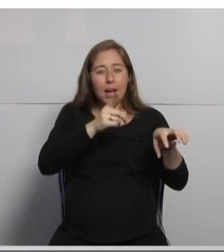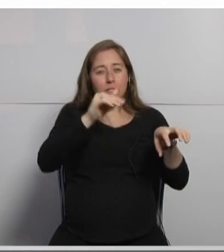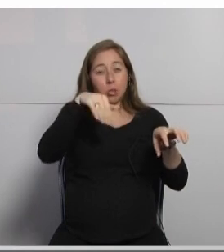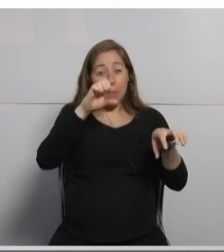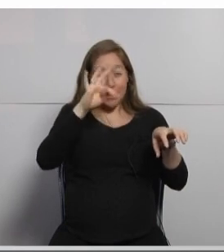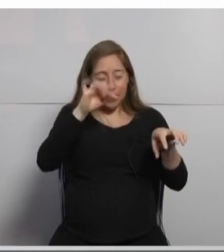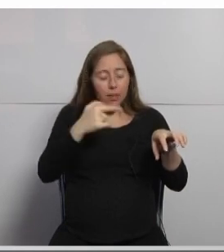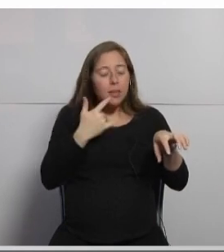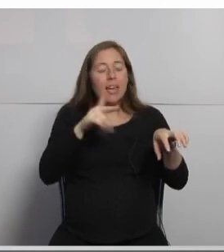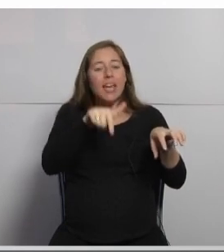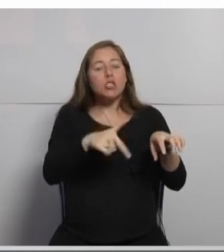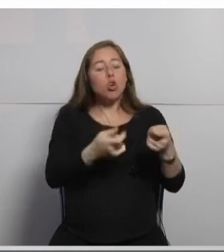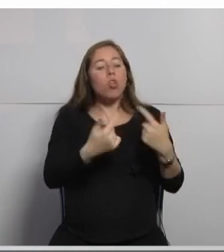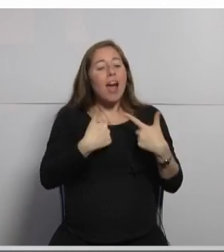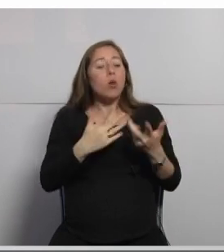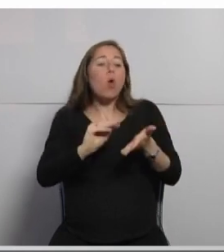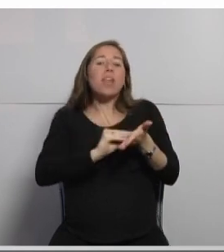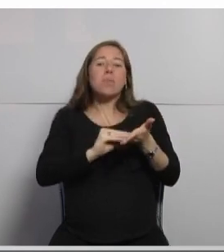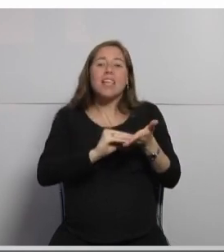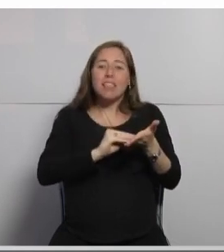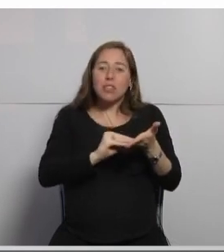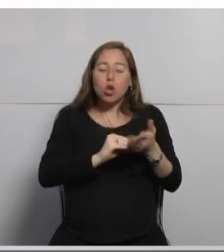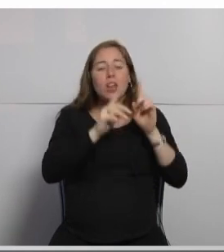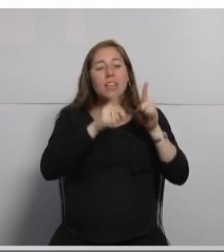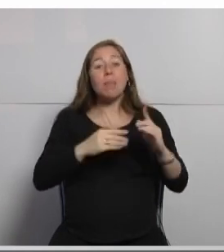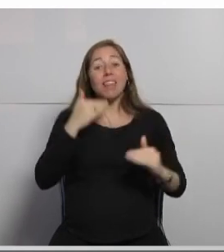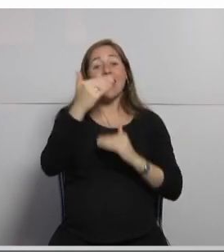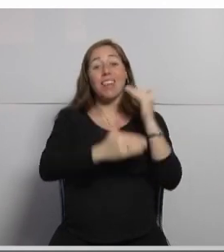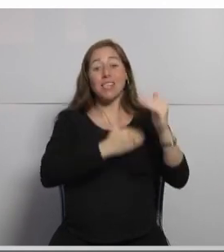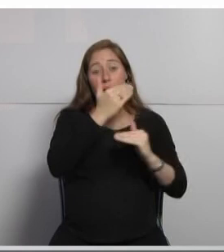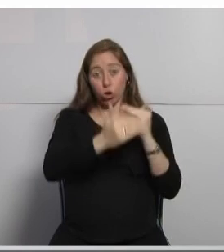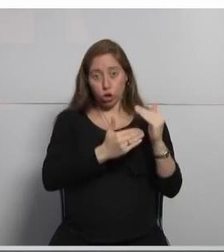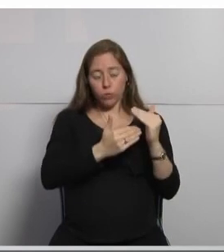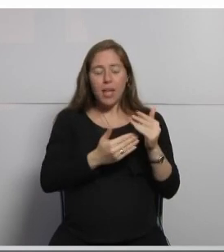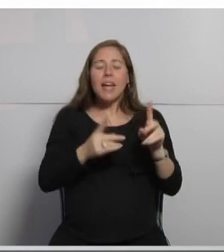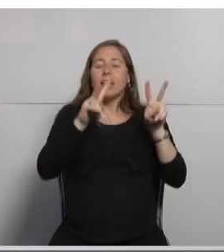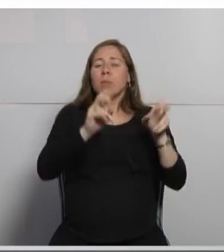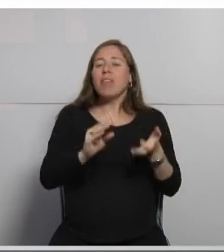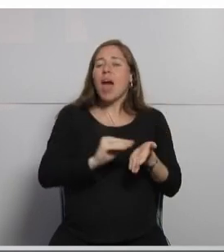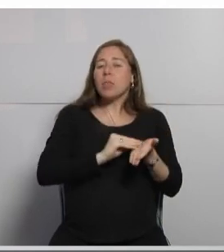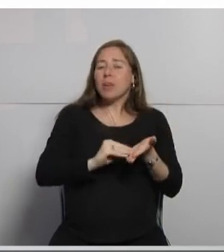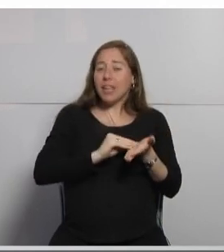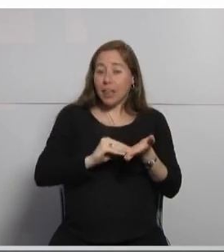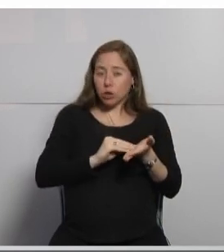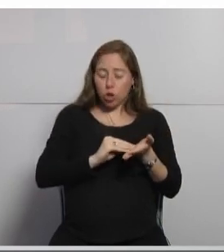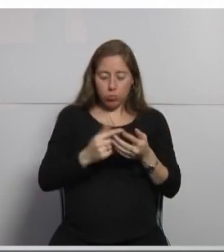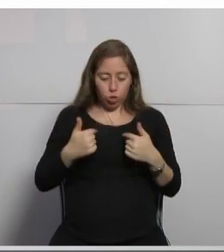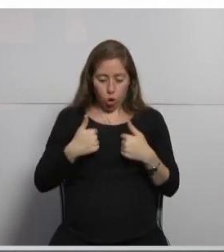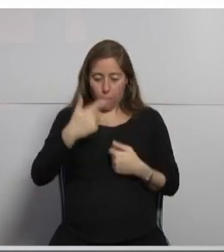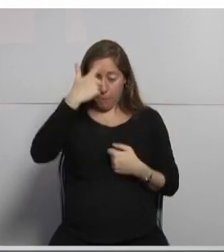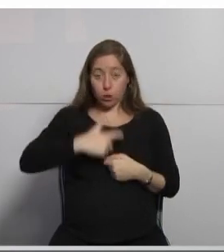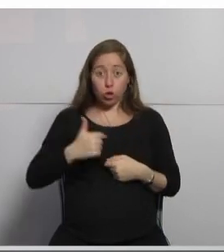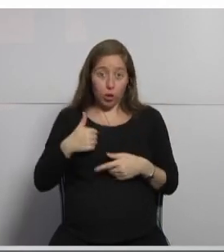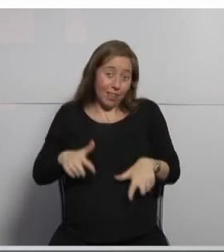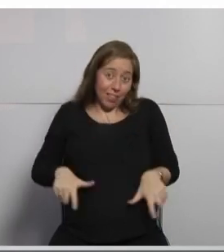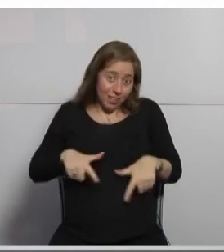portales de administración y portal de desarrollo el portal de administración es donde el que da el proveedor que en este caso